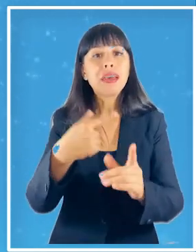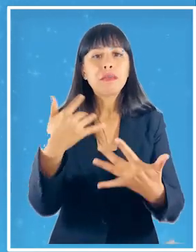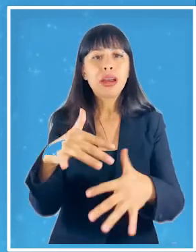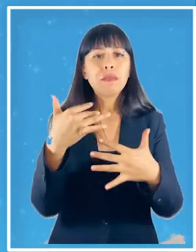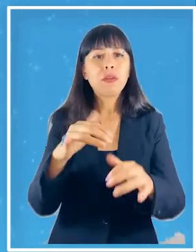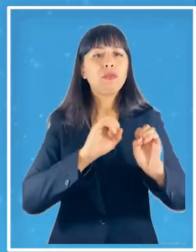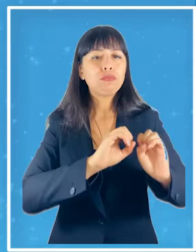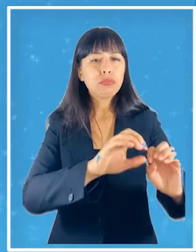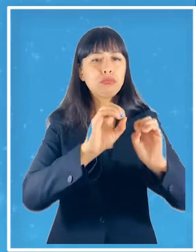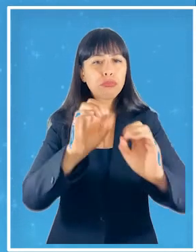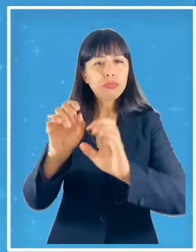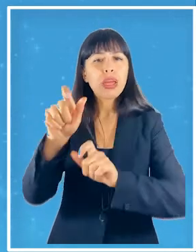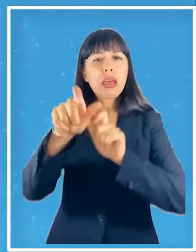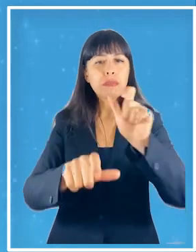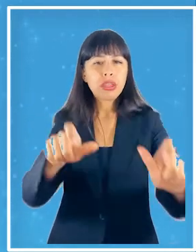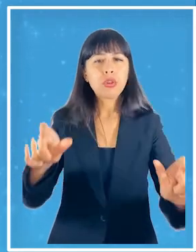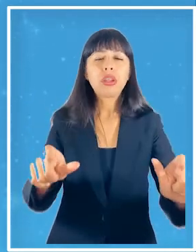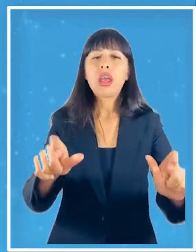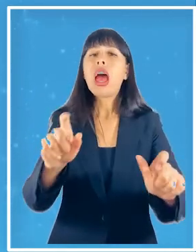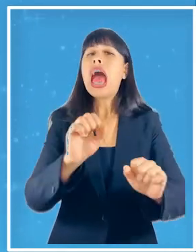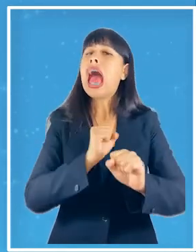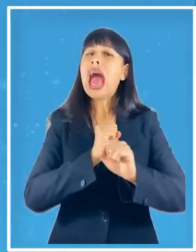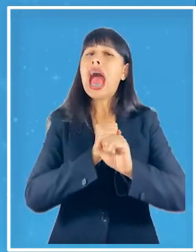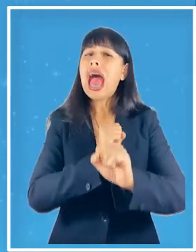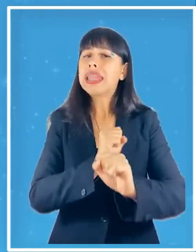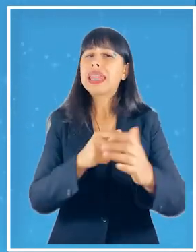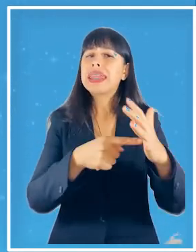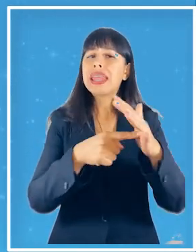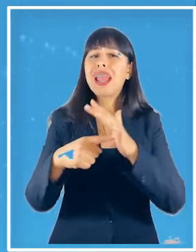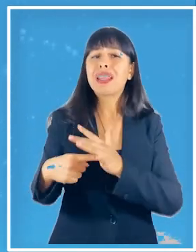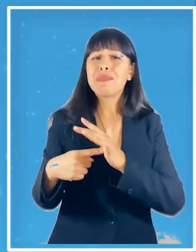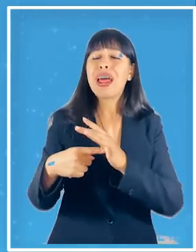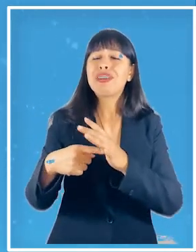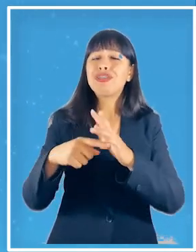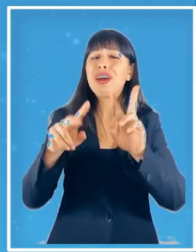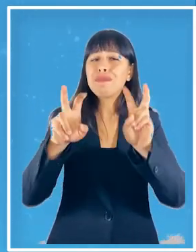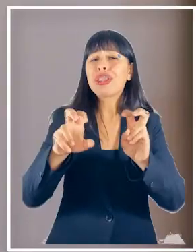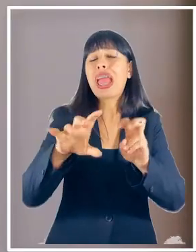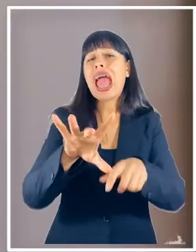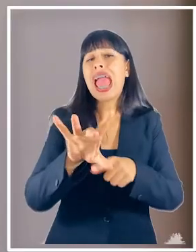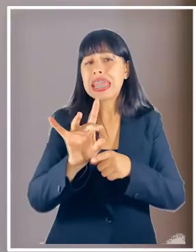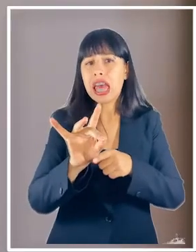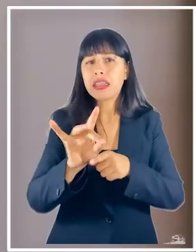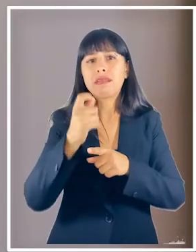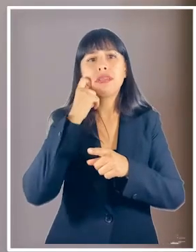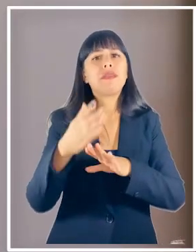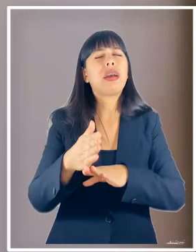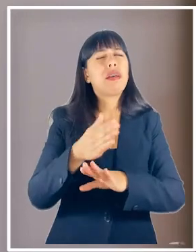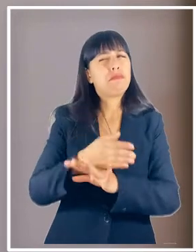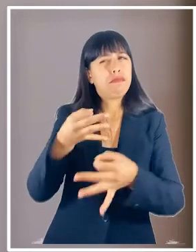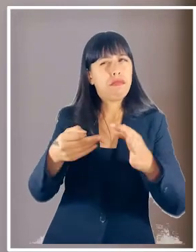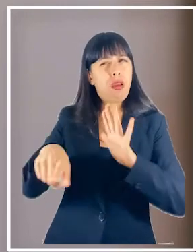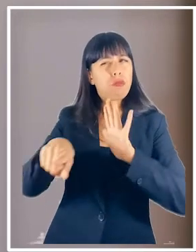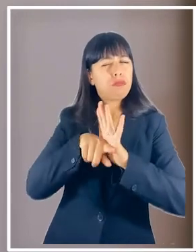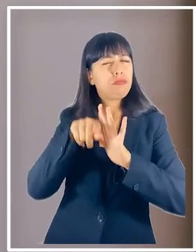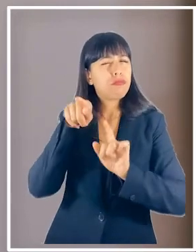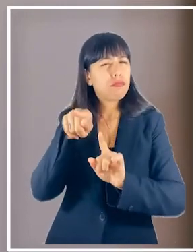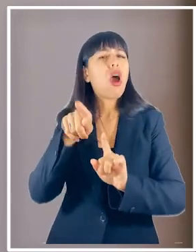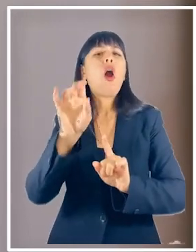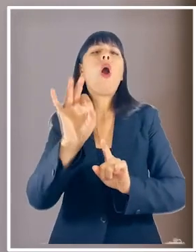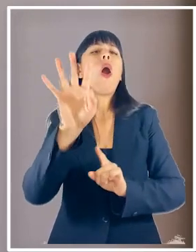educar a la población en una visión anti-edadista o anti-viejista esto quiere decir que no tengan prejuicios